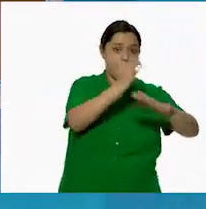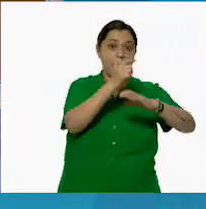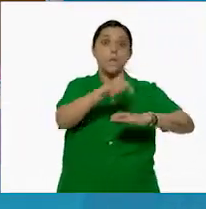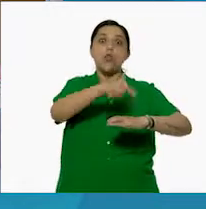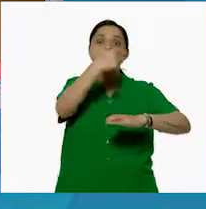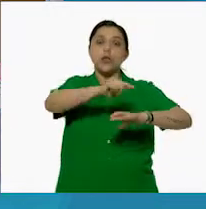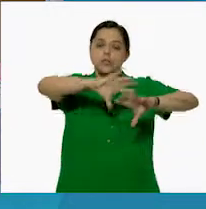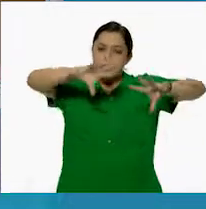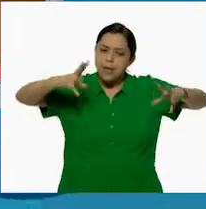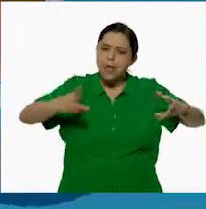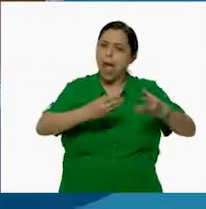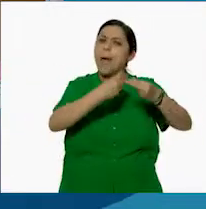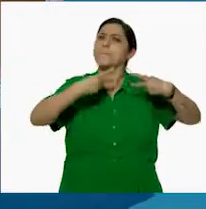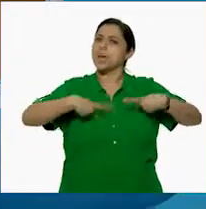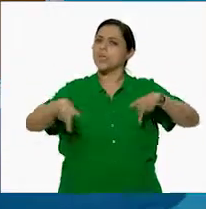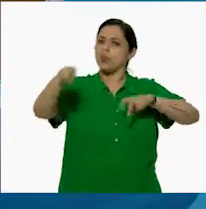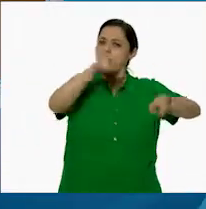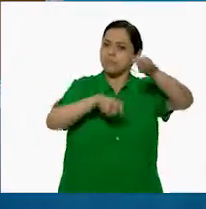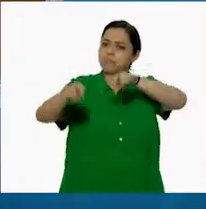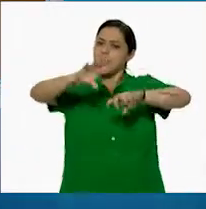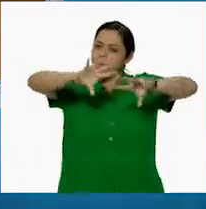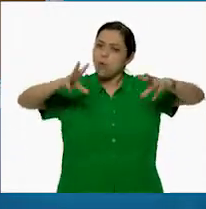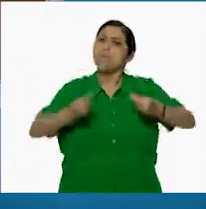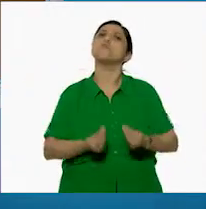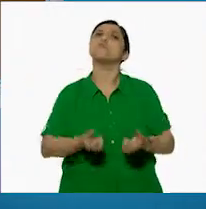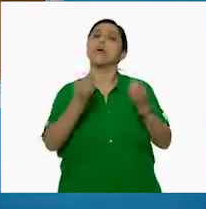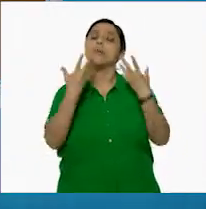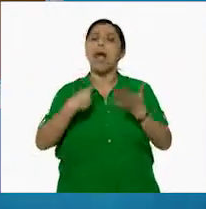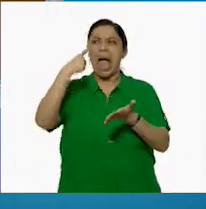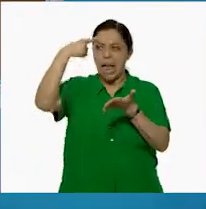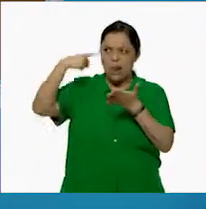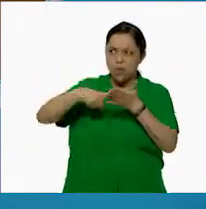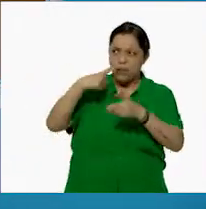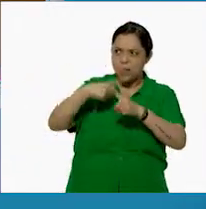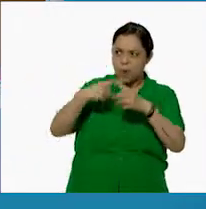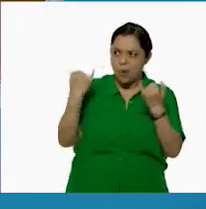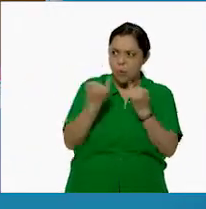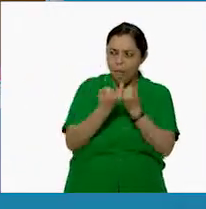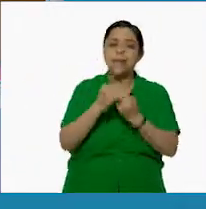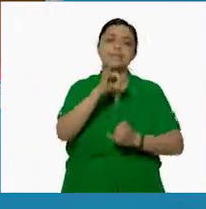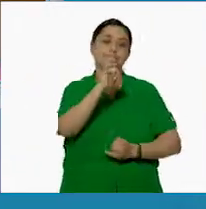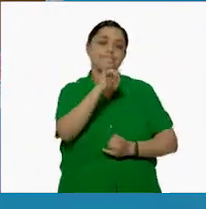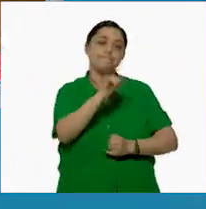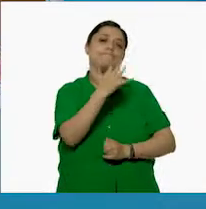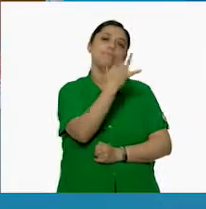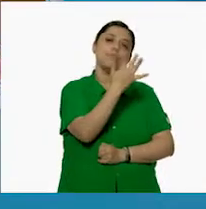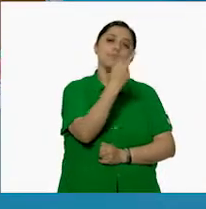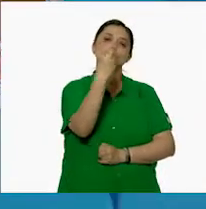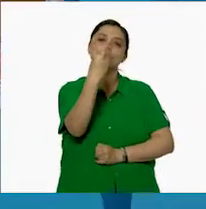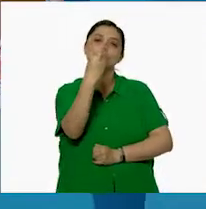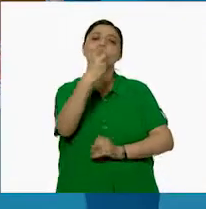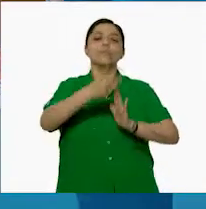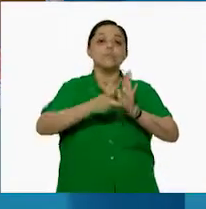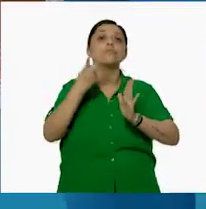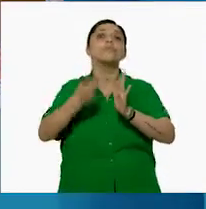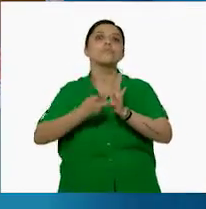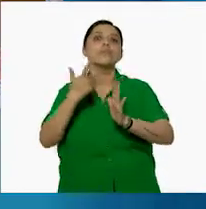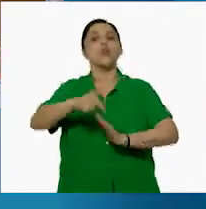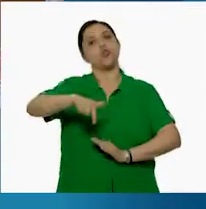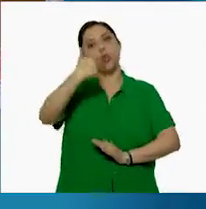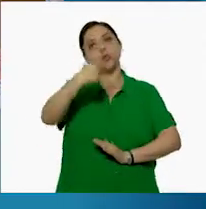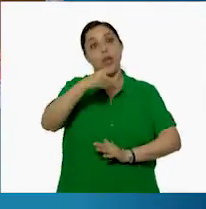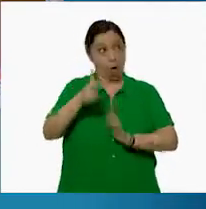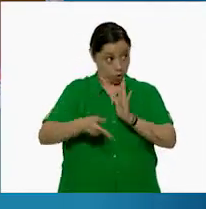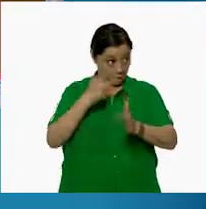trabajadores puede transportar? Ah, parece que también es una multiplicación. Sí. El número 52 se repite 12 veces. ¿Otra